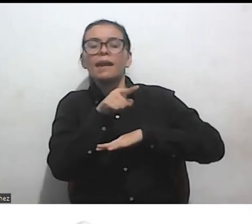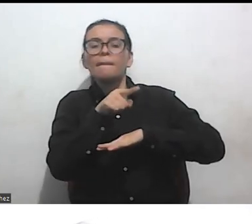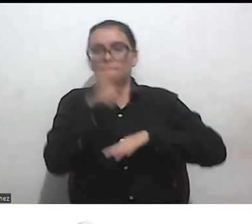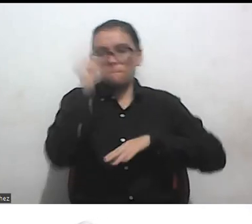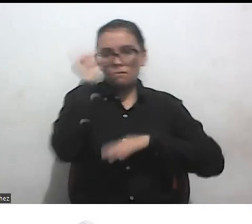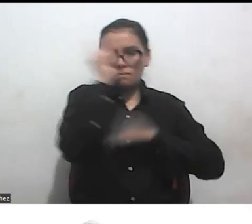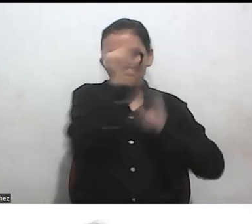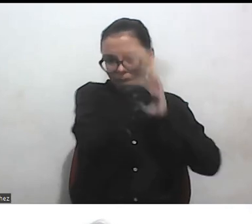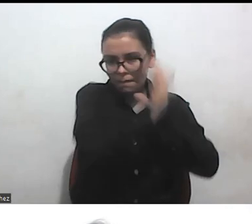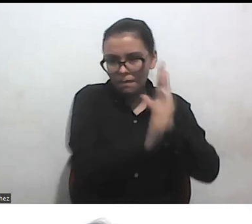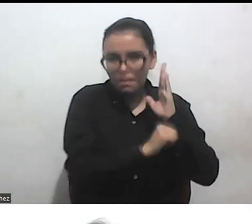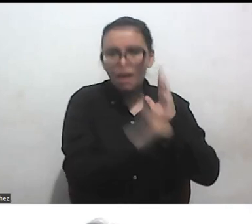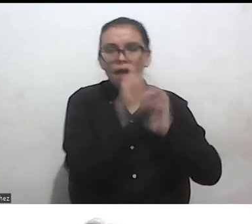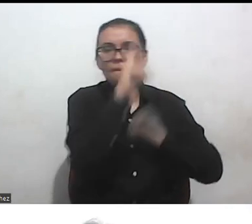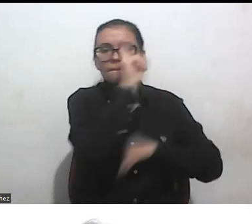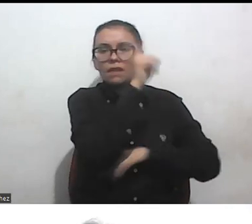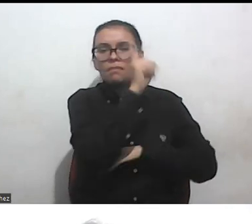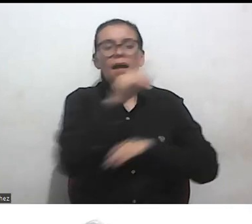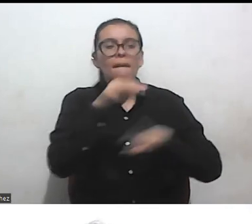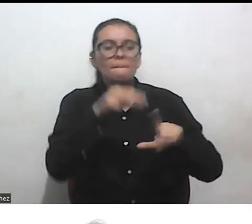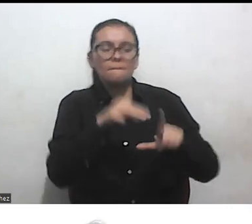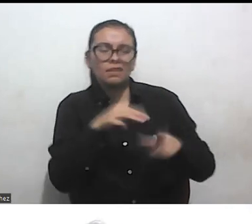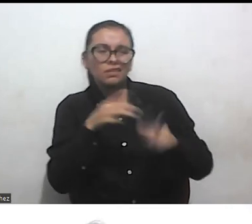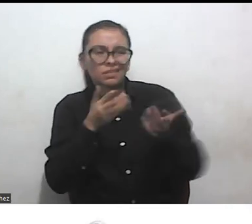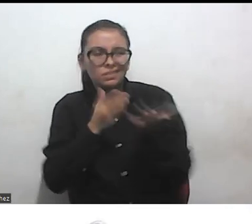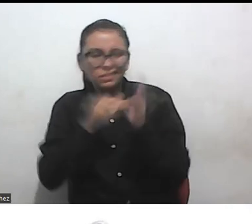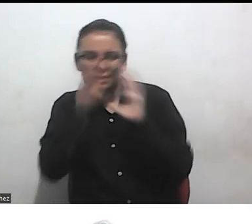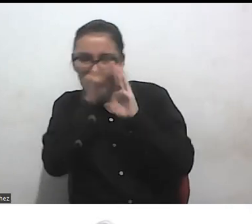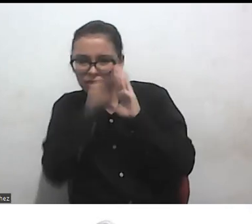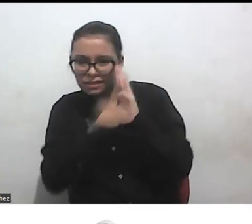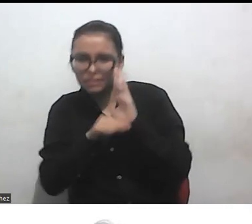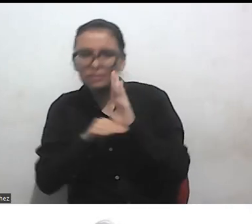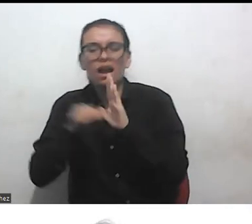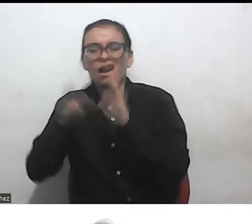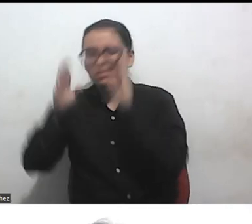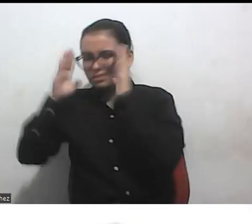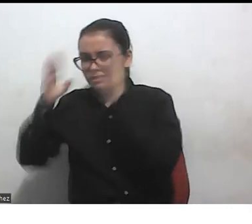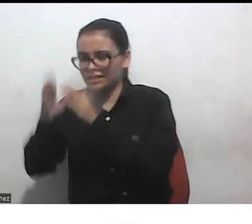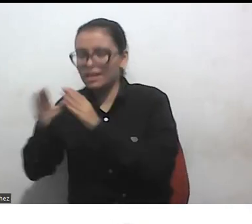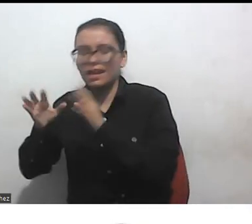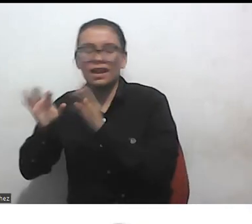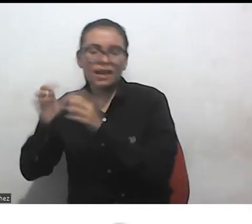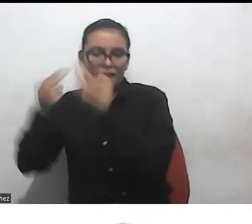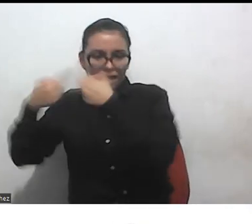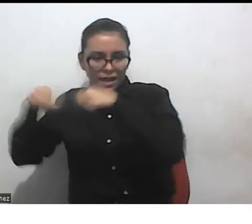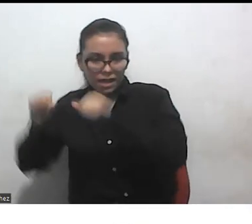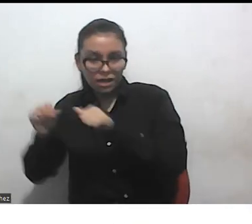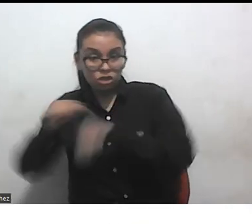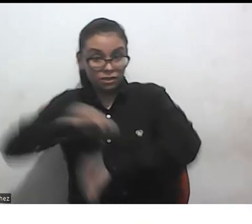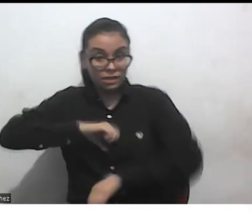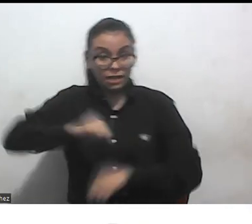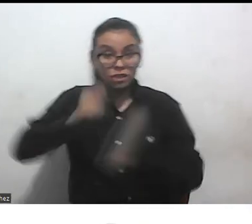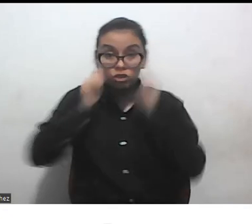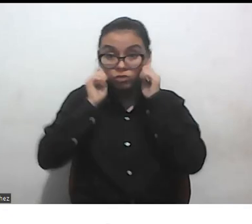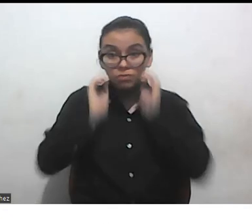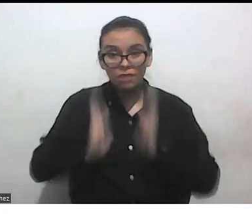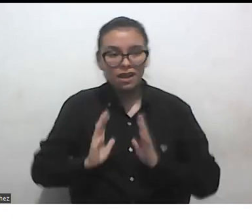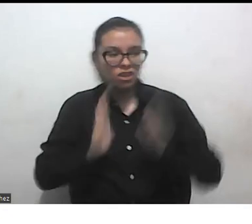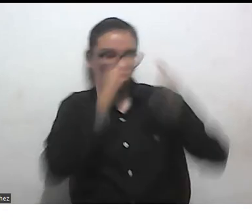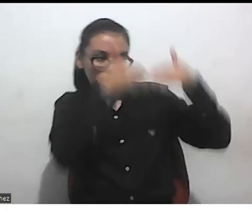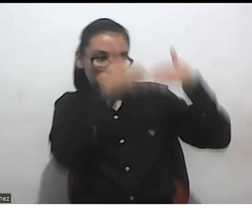manuales, directrices, en relación a género, derechos humanos, en relación a discapacidad, que